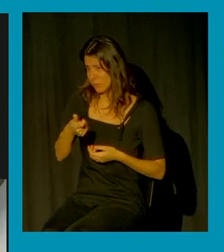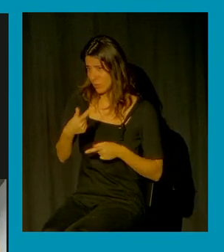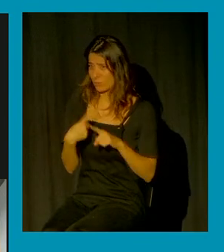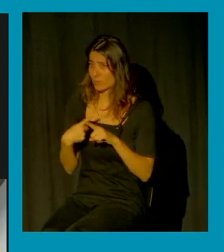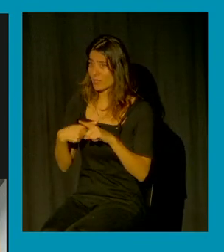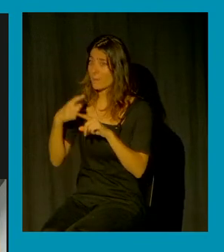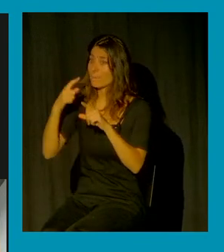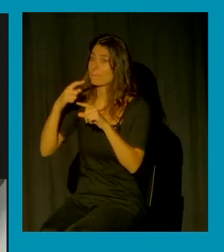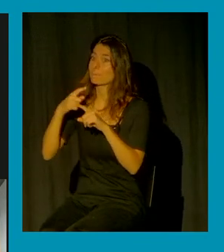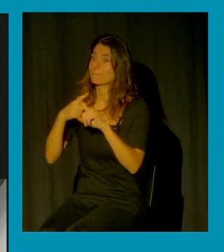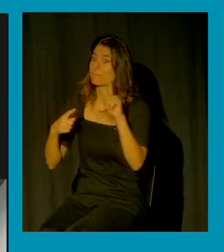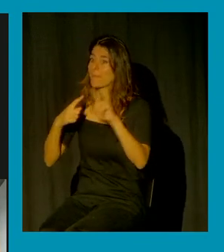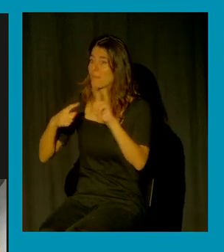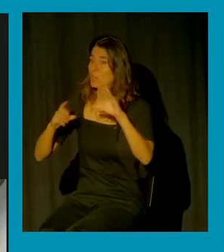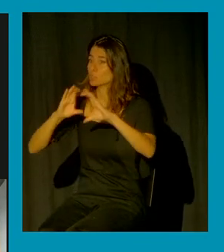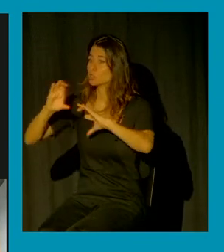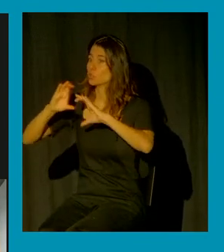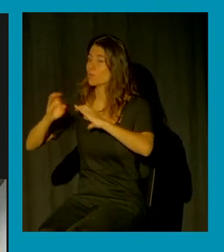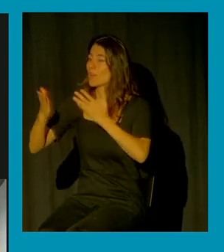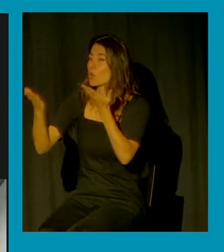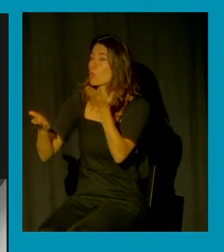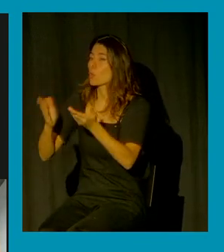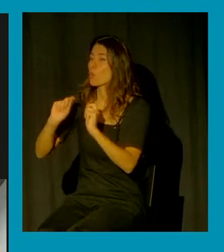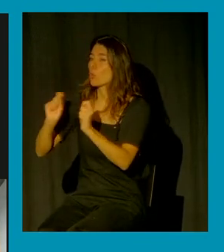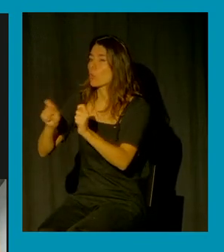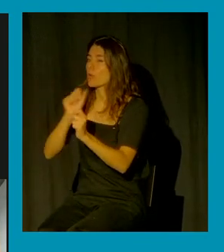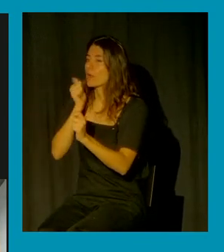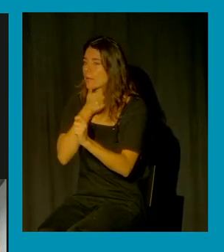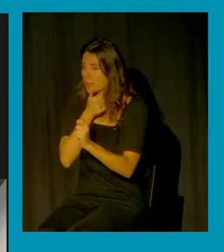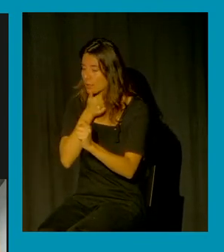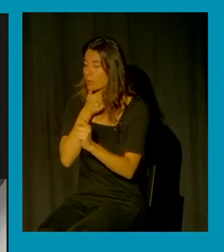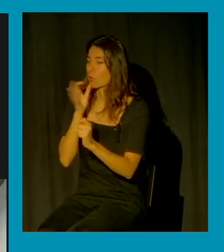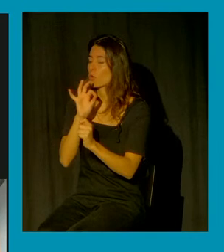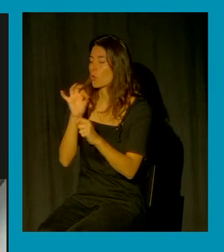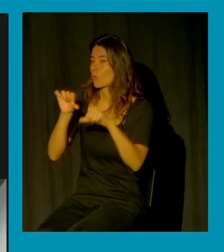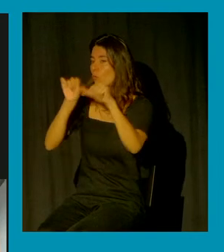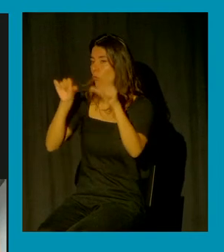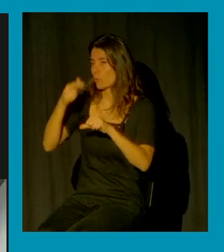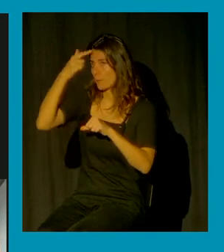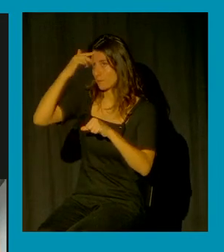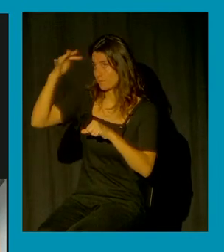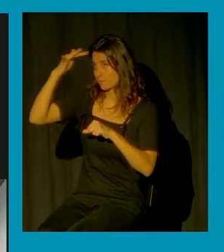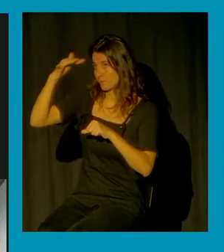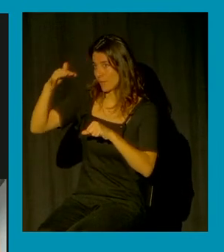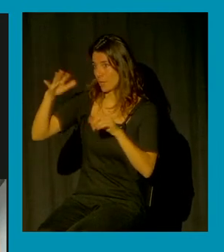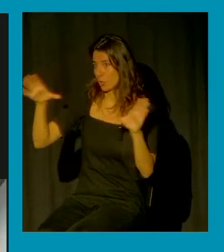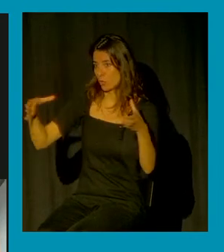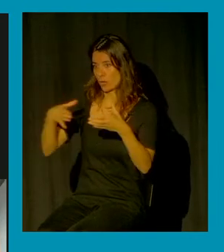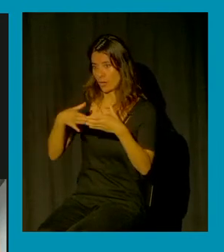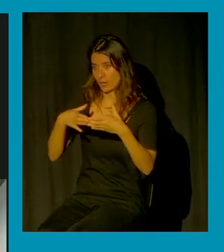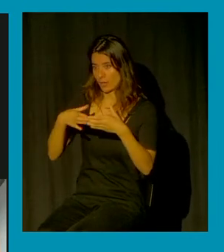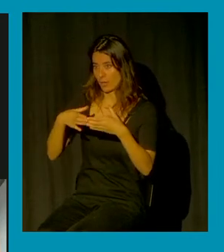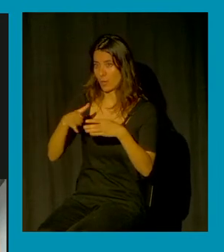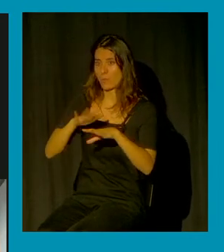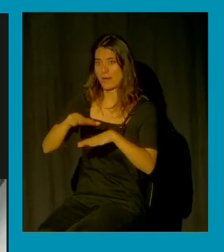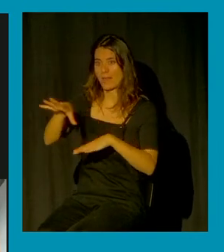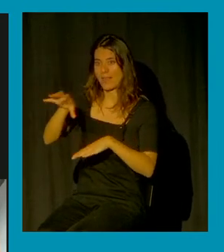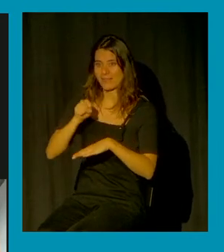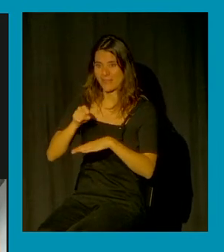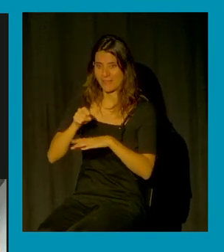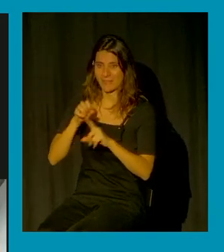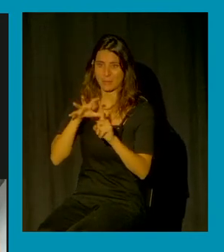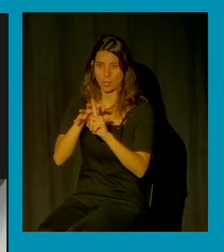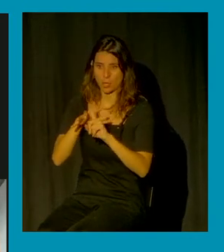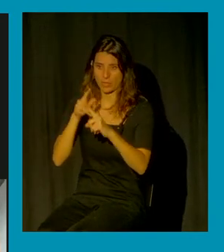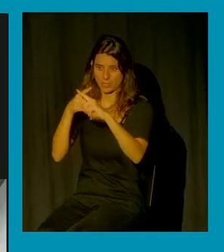los medios de comunicación en la forma en que tenemos de trasladar y de comprender la violencia sexual es a las mujeres y a quien se le